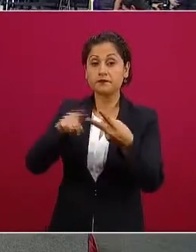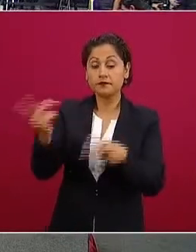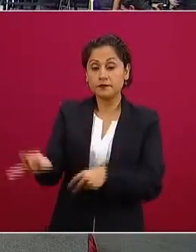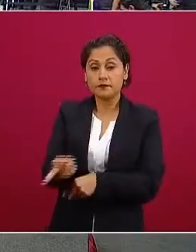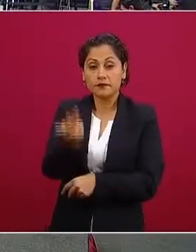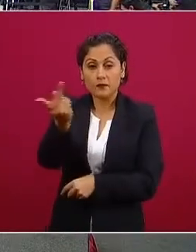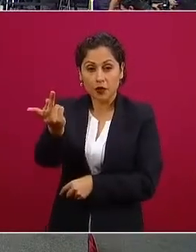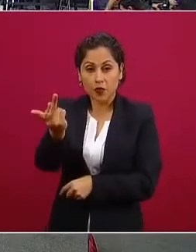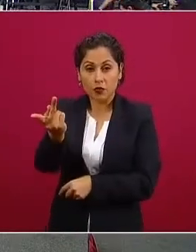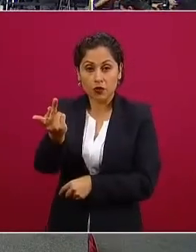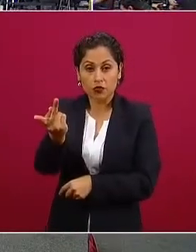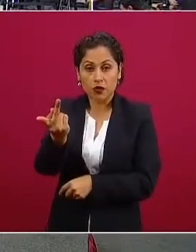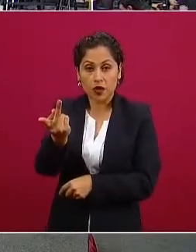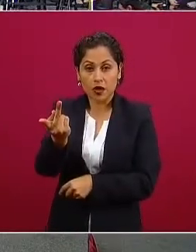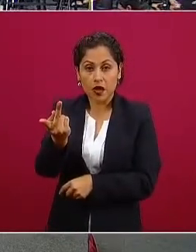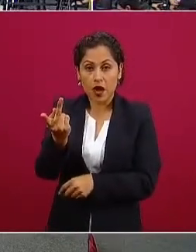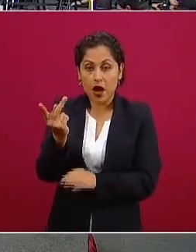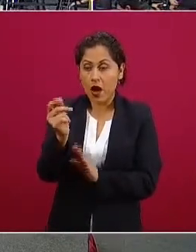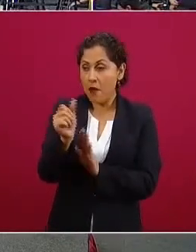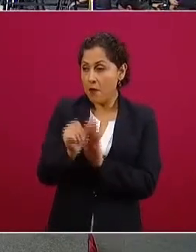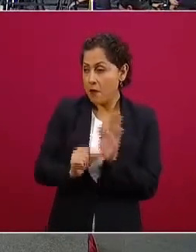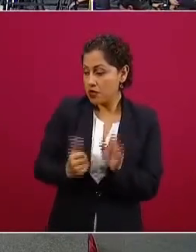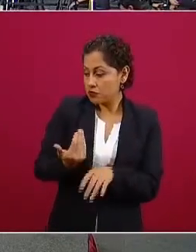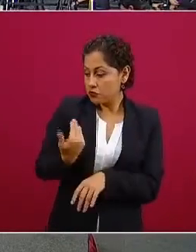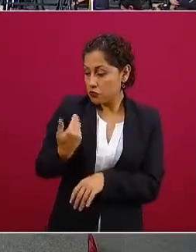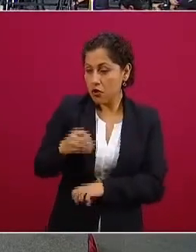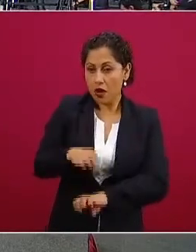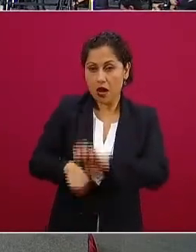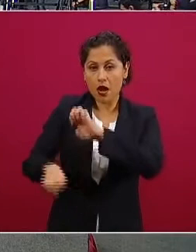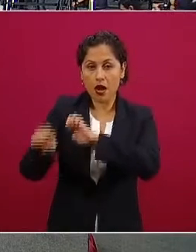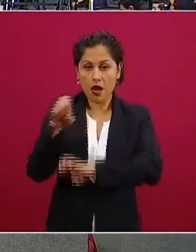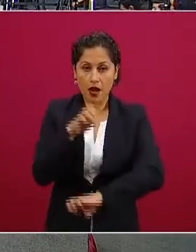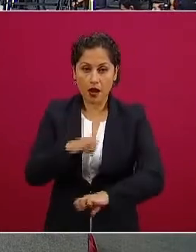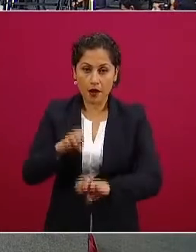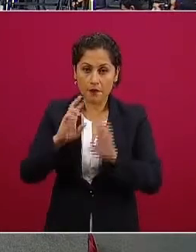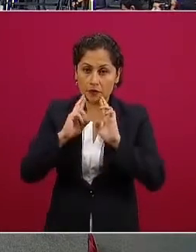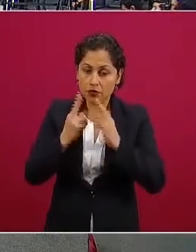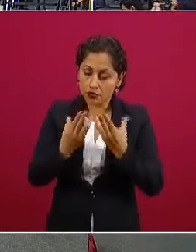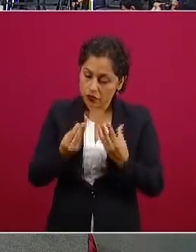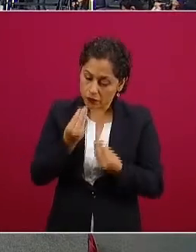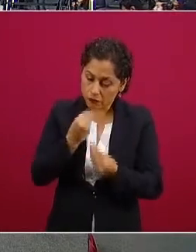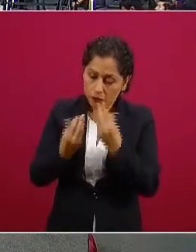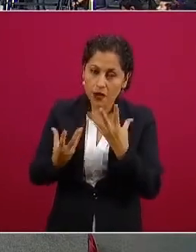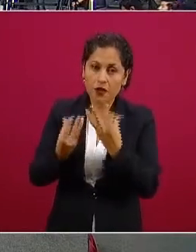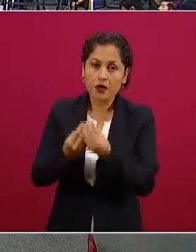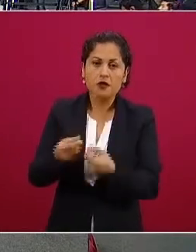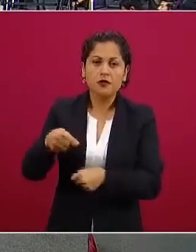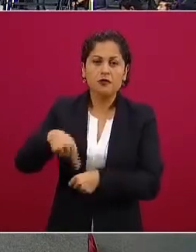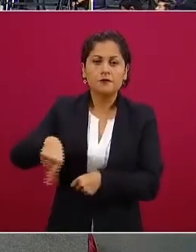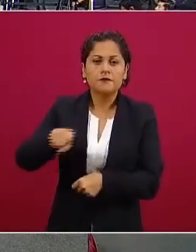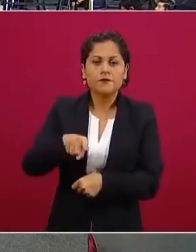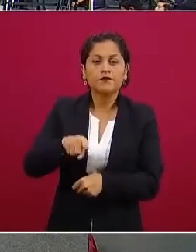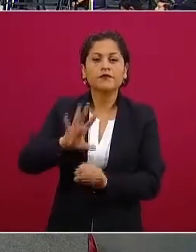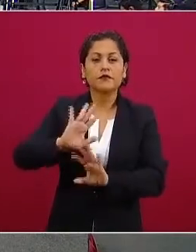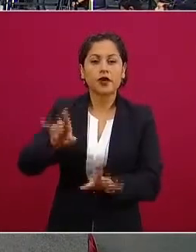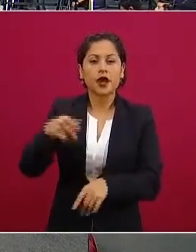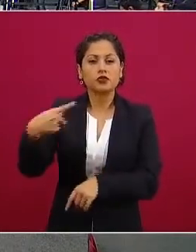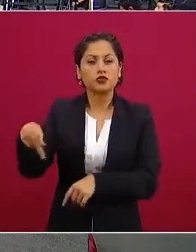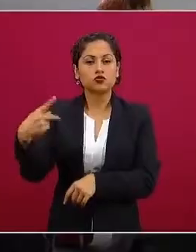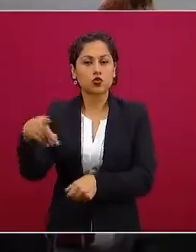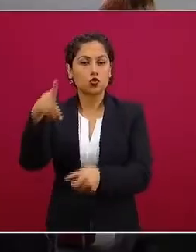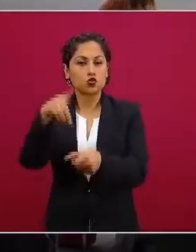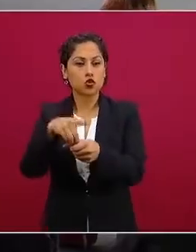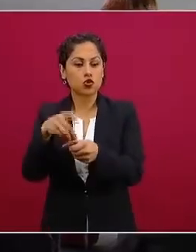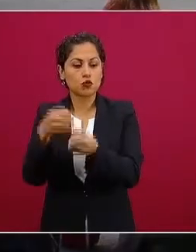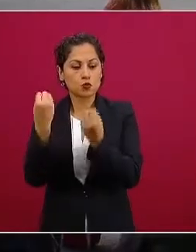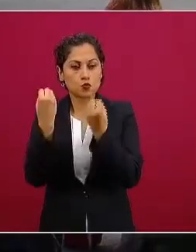tuvo hace un par de meses con empresarios si bien el recurso que se captó ahí en ese instante y las donaciones que ellos hicieron se habló